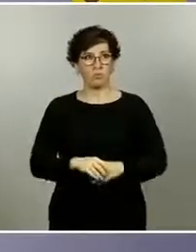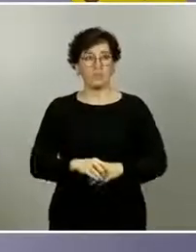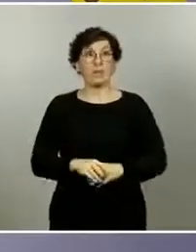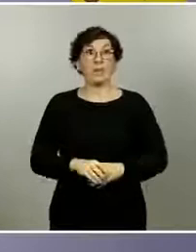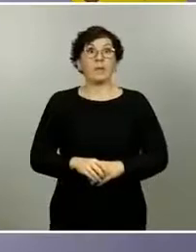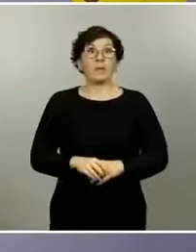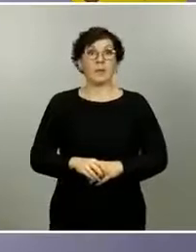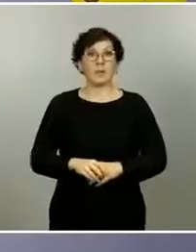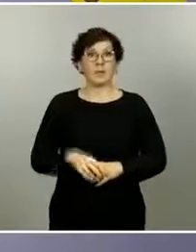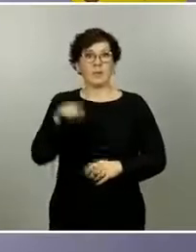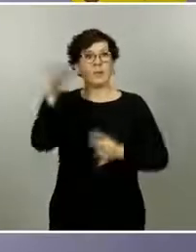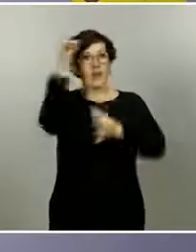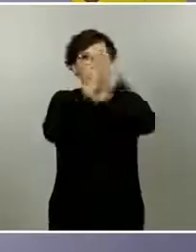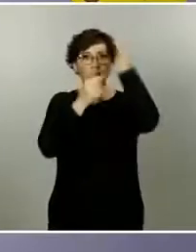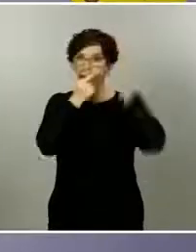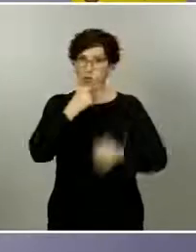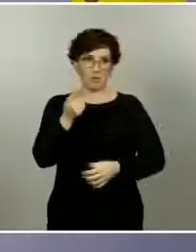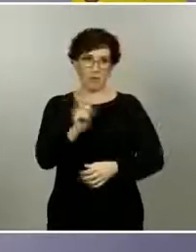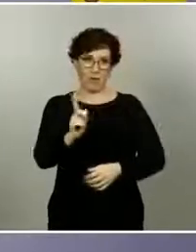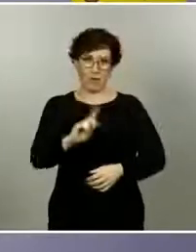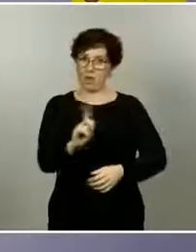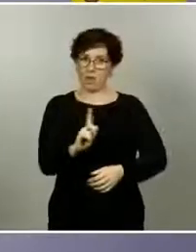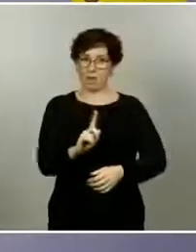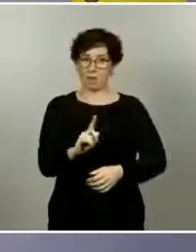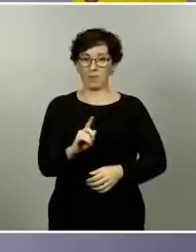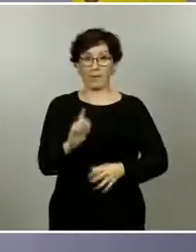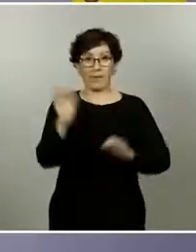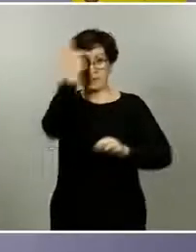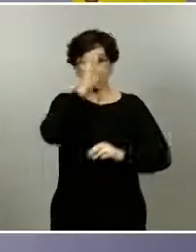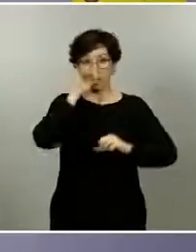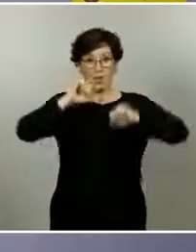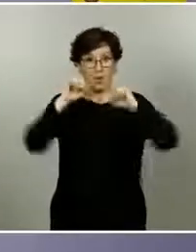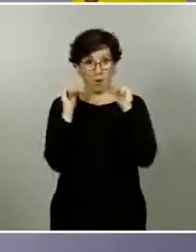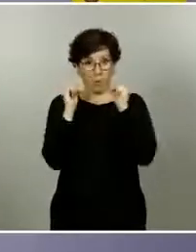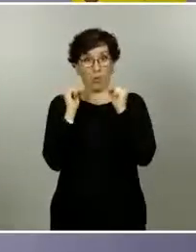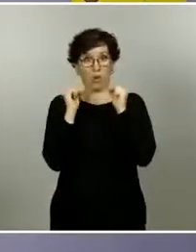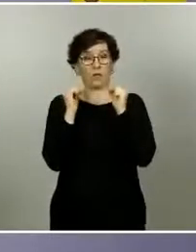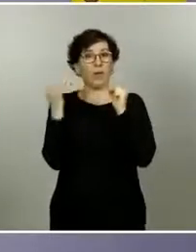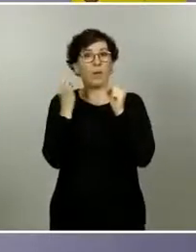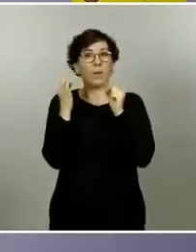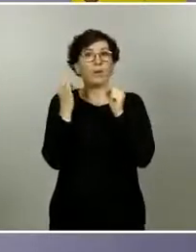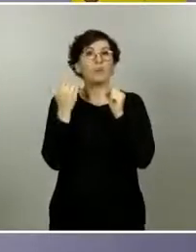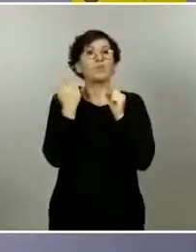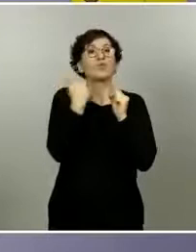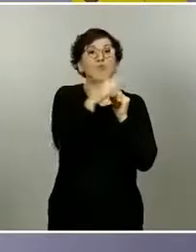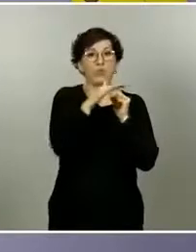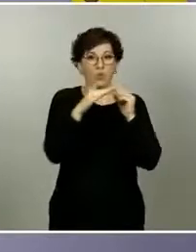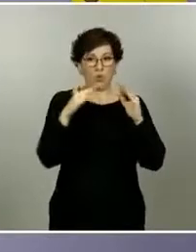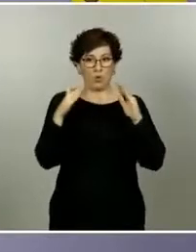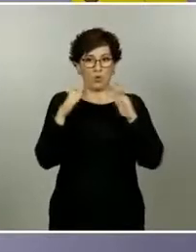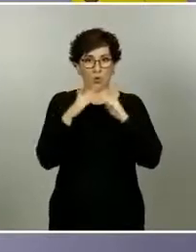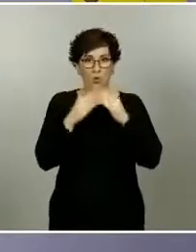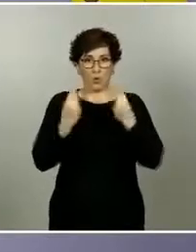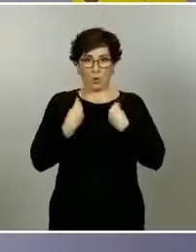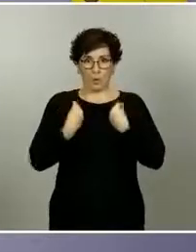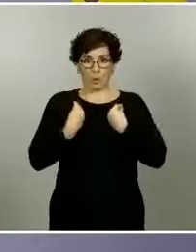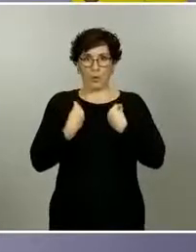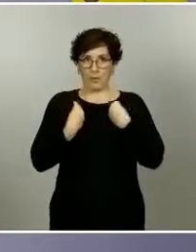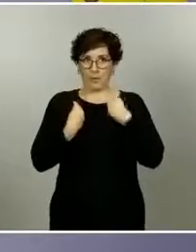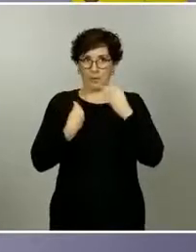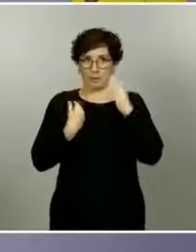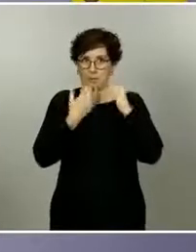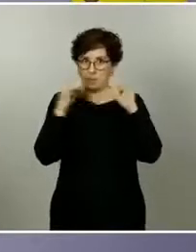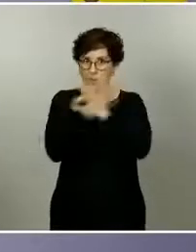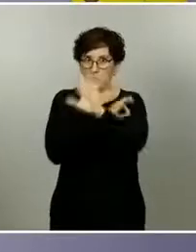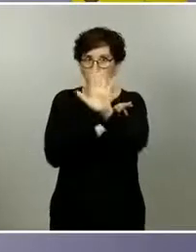Uy, ese detalle no es fácil. En principio la cuarentena la pueden realizar en su lugar de residencia. Si no me equivoco.